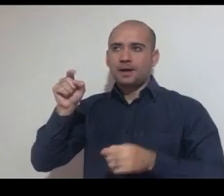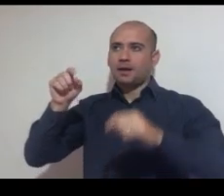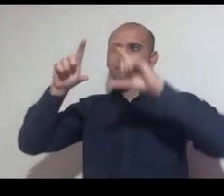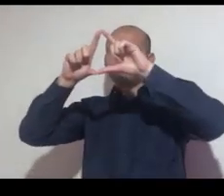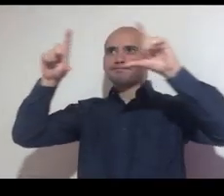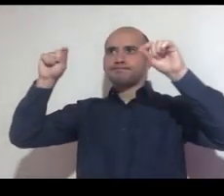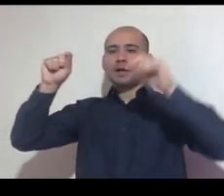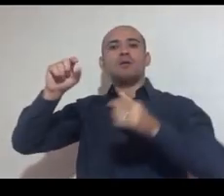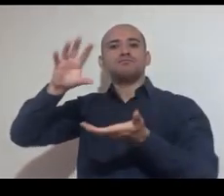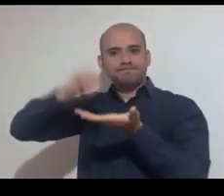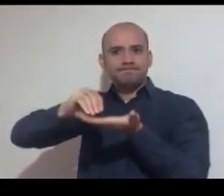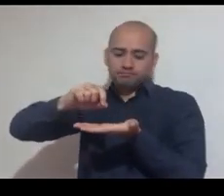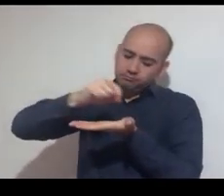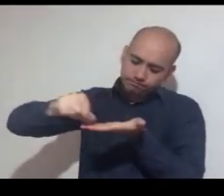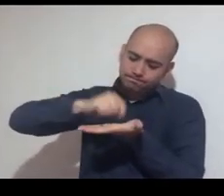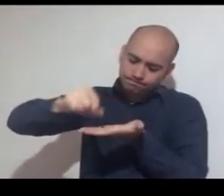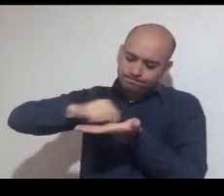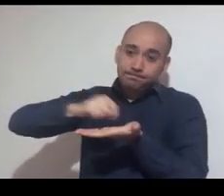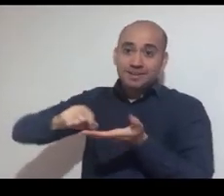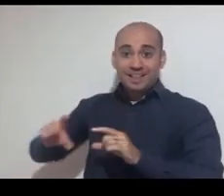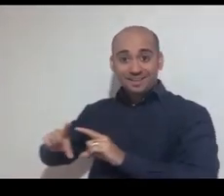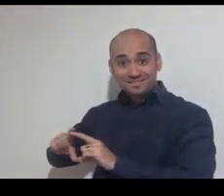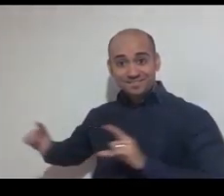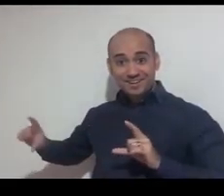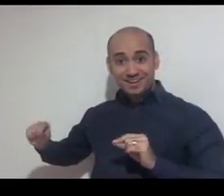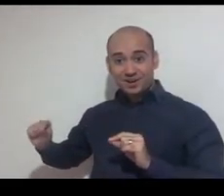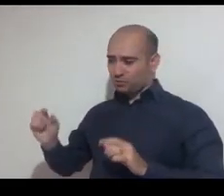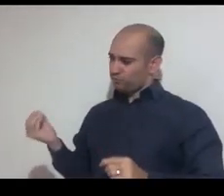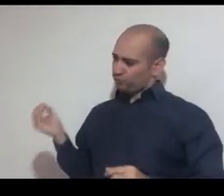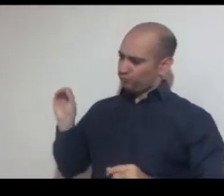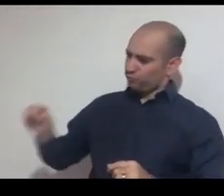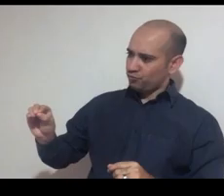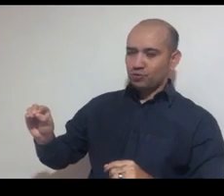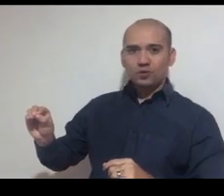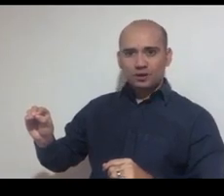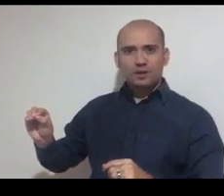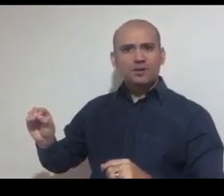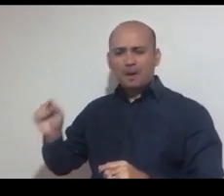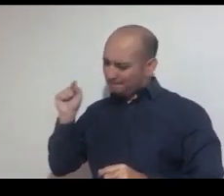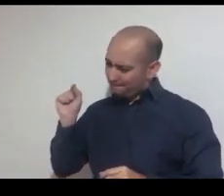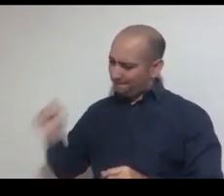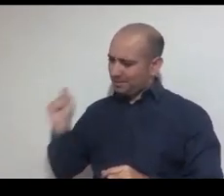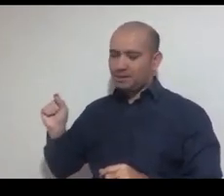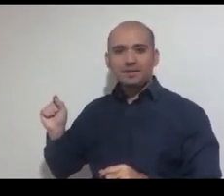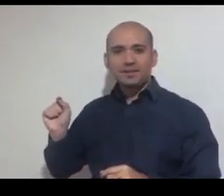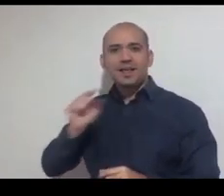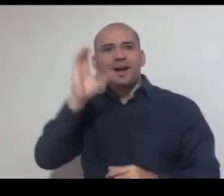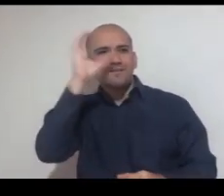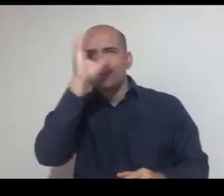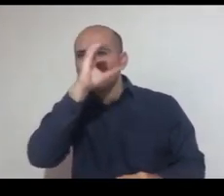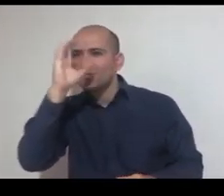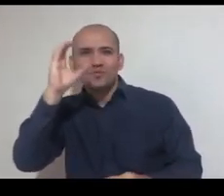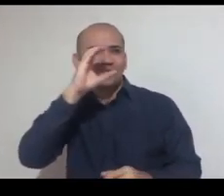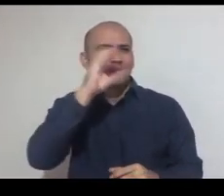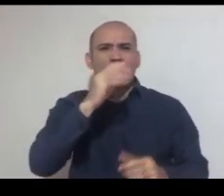En esta opción nos va a dar, cierto, Agregar Trabajo. Nosotros agregamos el trabajo y apretamos, cierto,